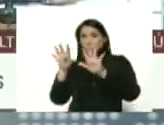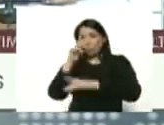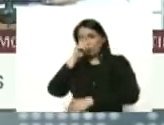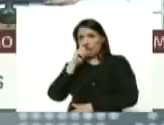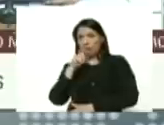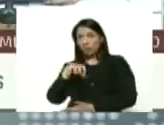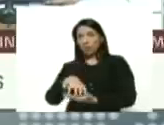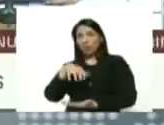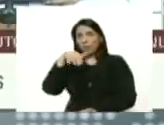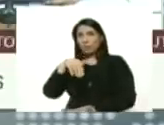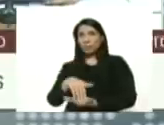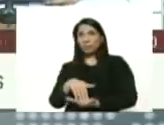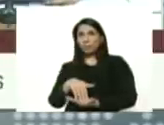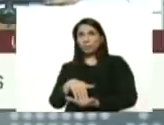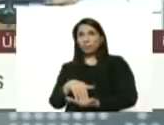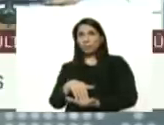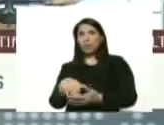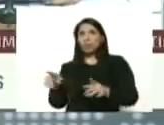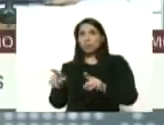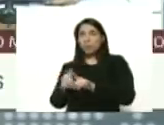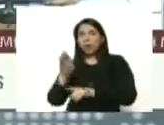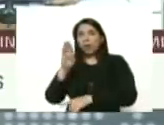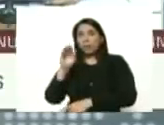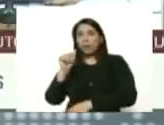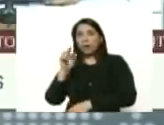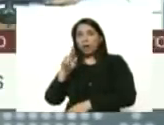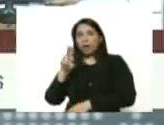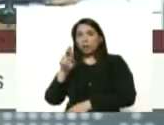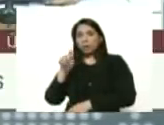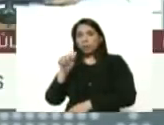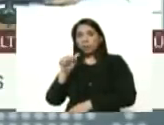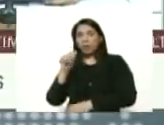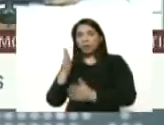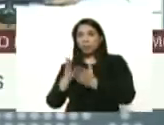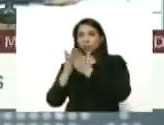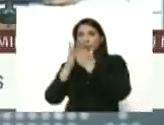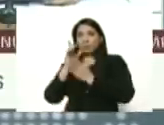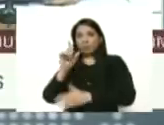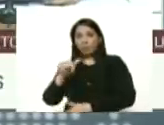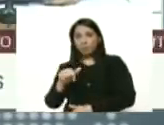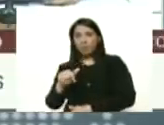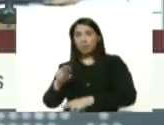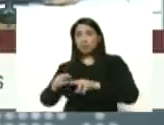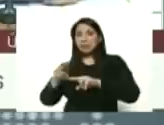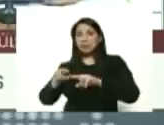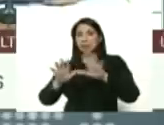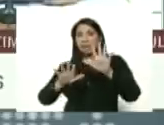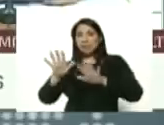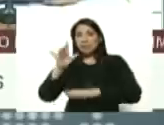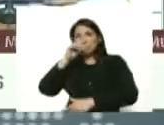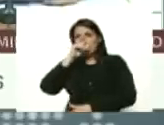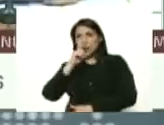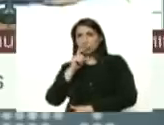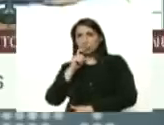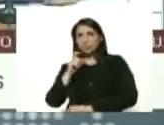mirando barrio Santa Cruz del Este es estudiante igualmente una niña de 15 años